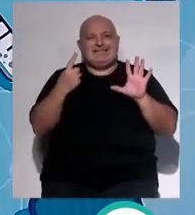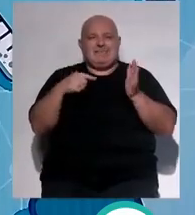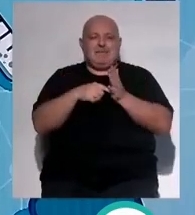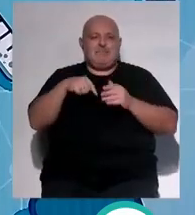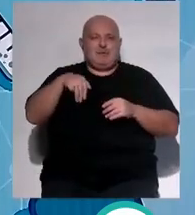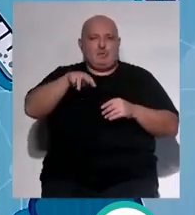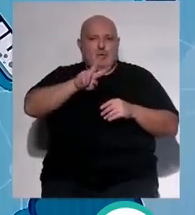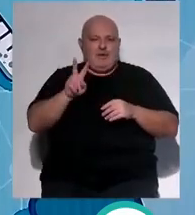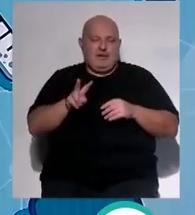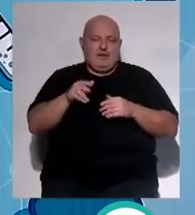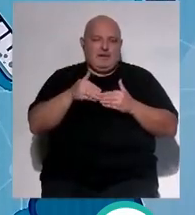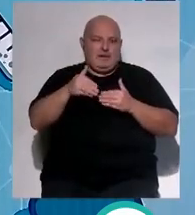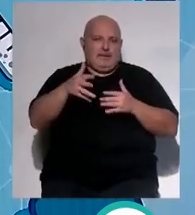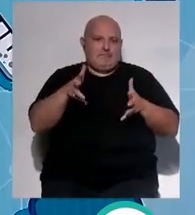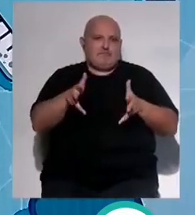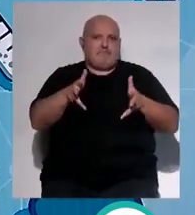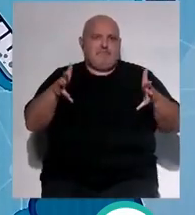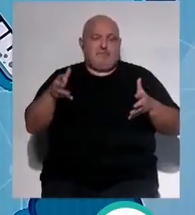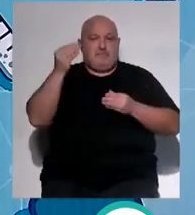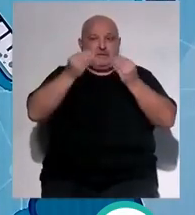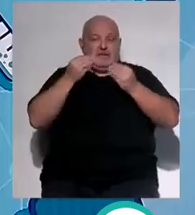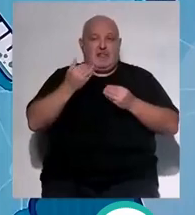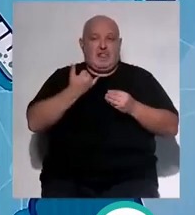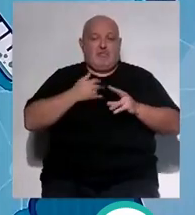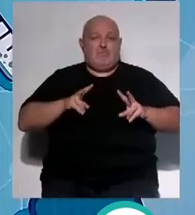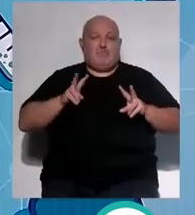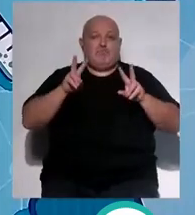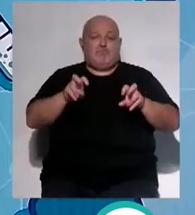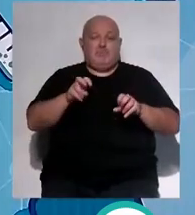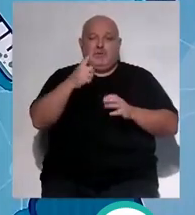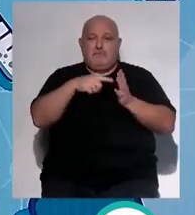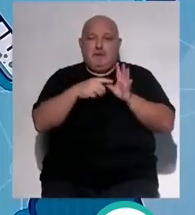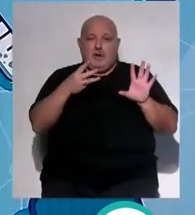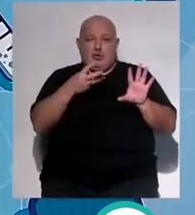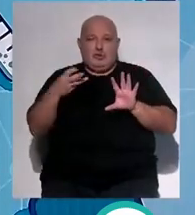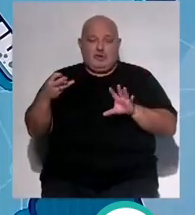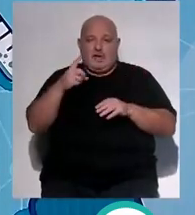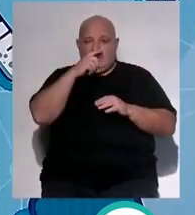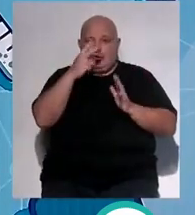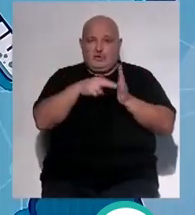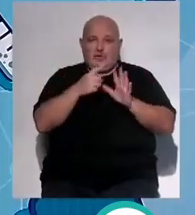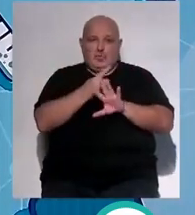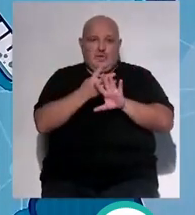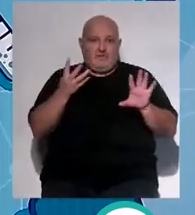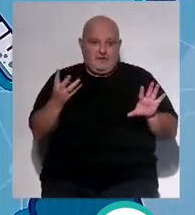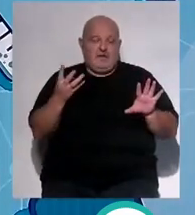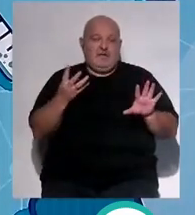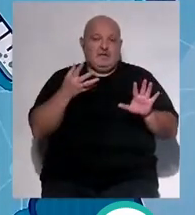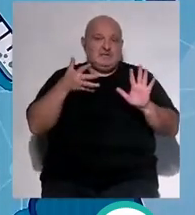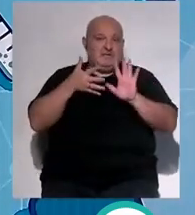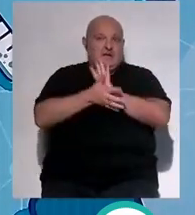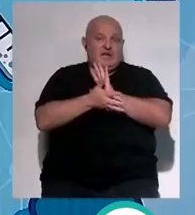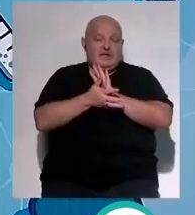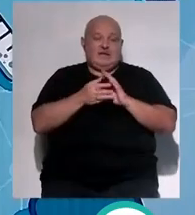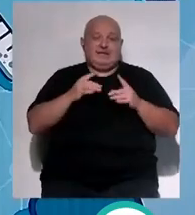de centro tenemos que pensar que nosotros inicialmente partimos de 1.800 en el año 2019 con lo cual estaremos